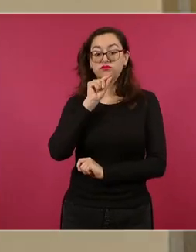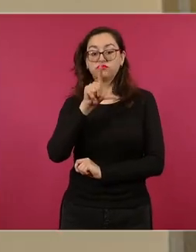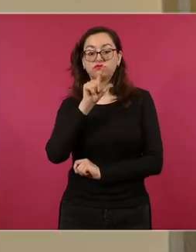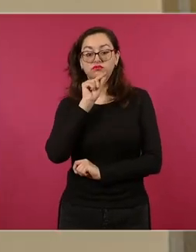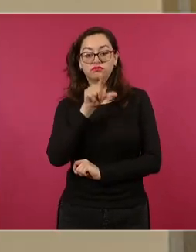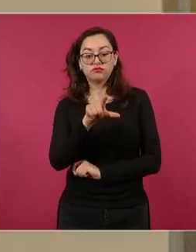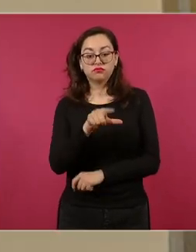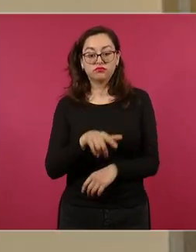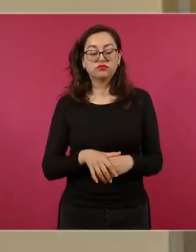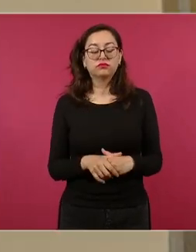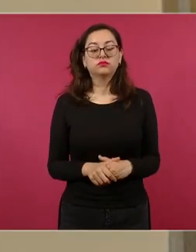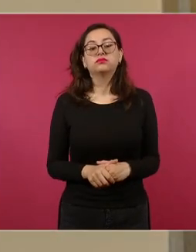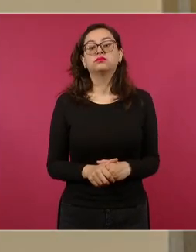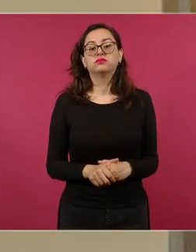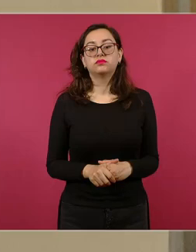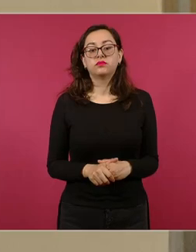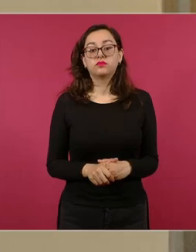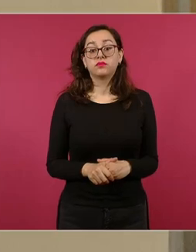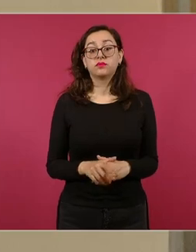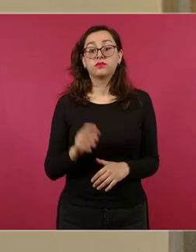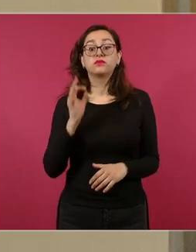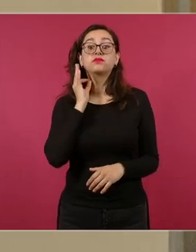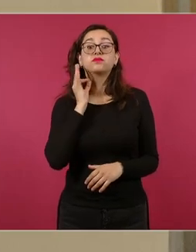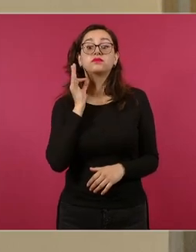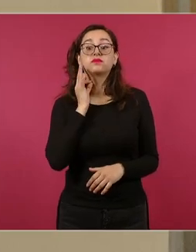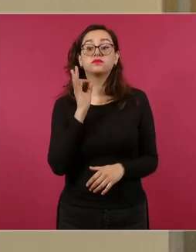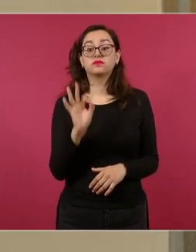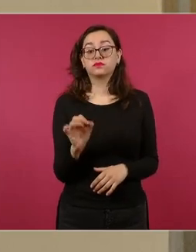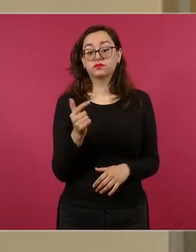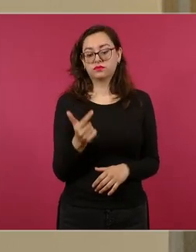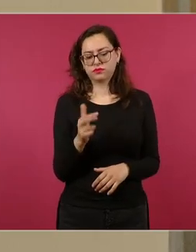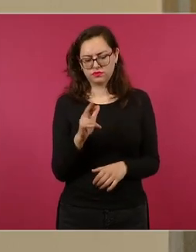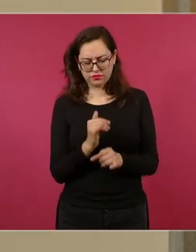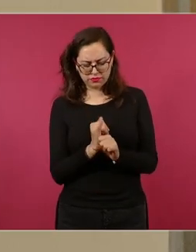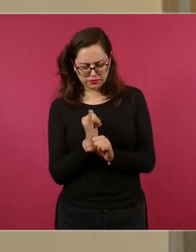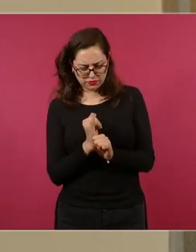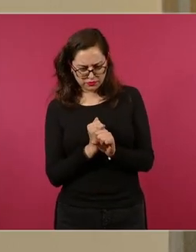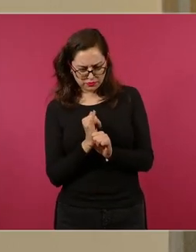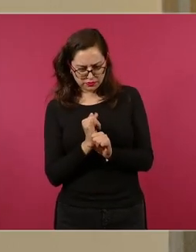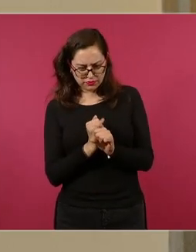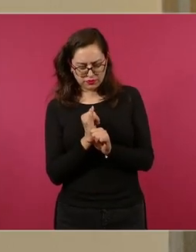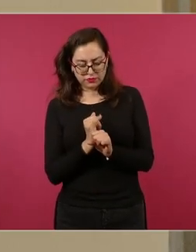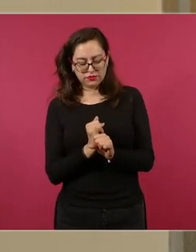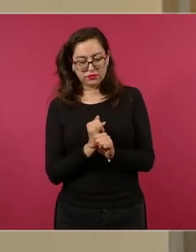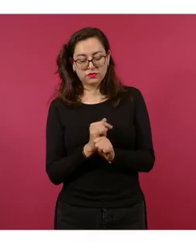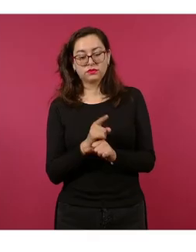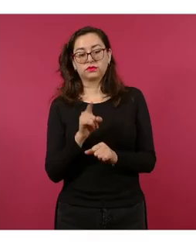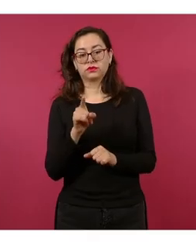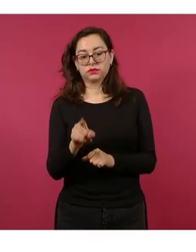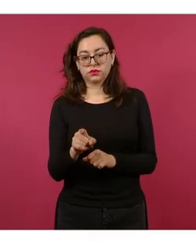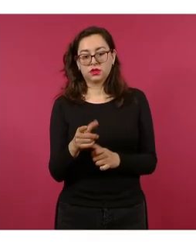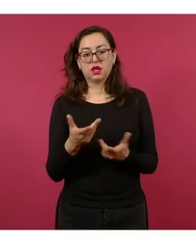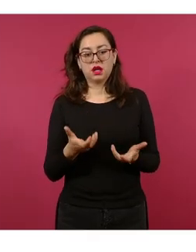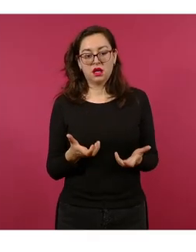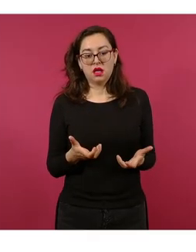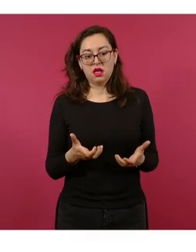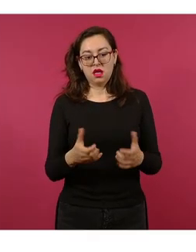de la Fiscalía General de República, al encontrarse en la caseta de Santa Cecilia sobre el